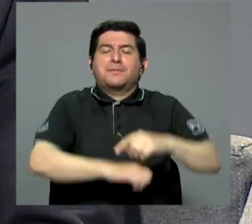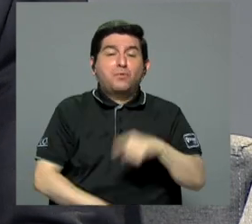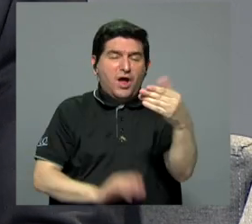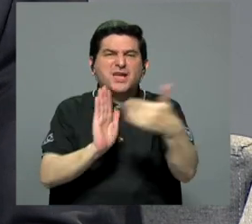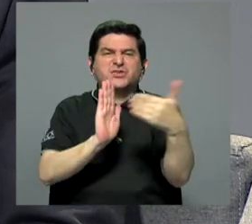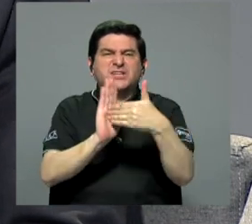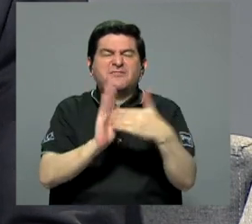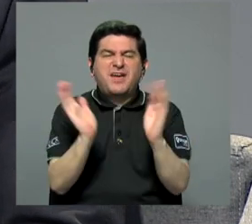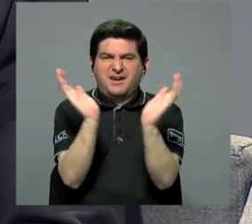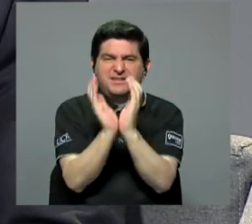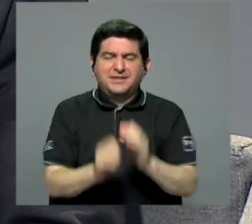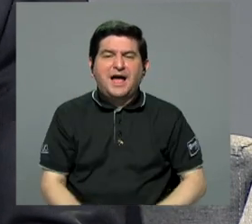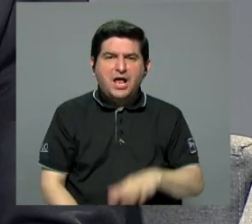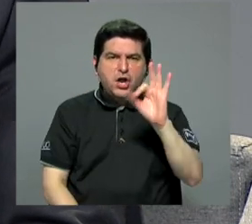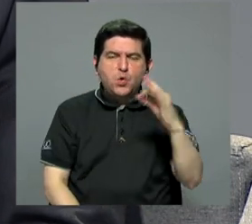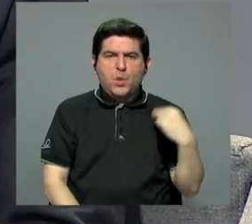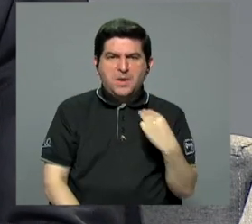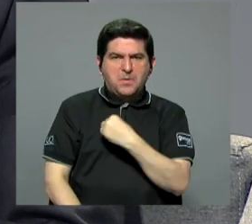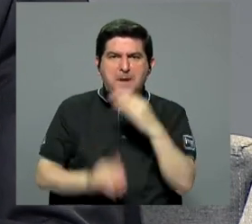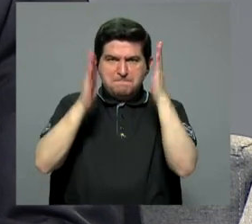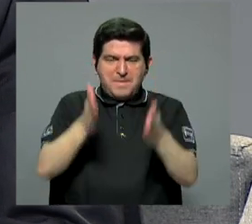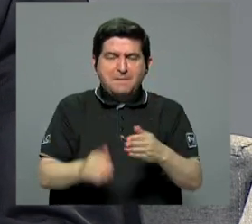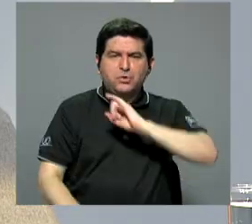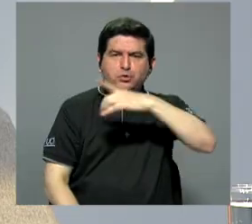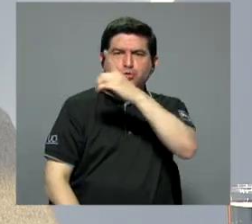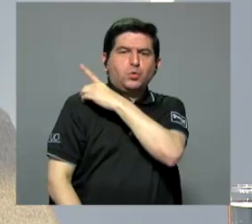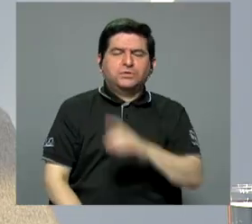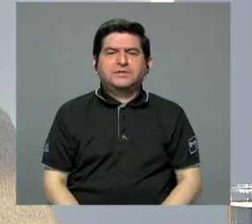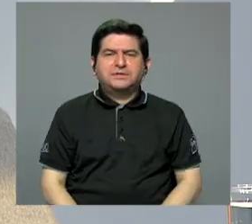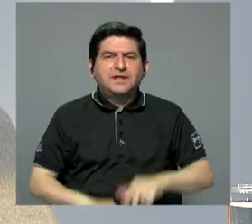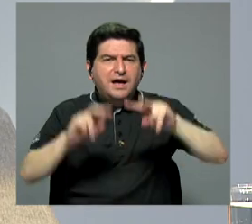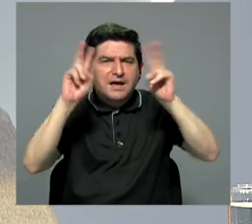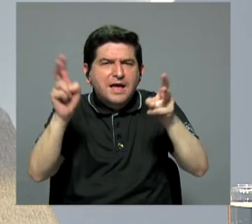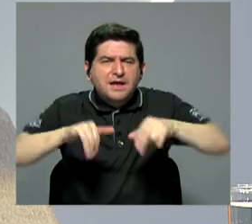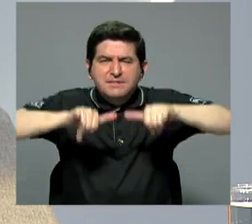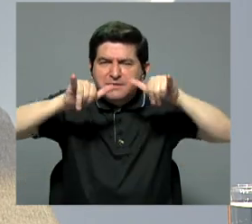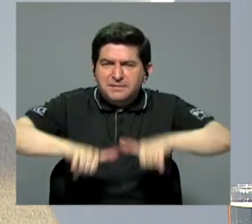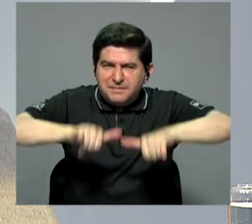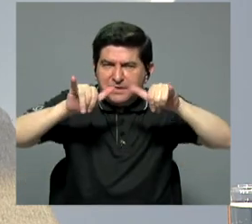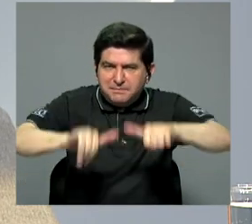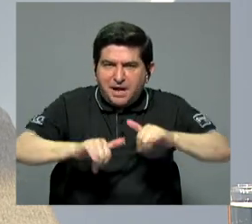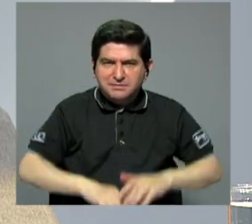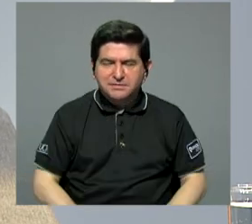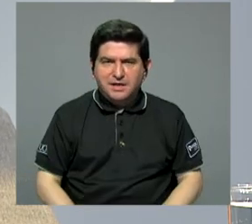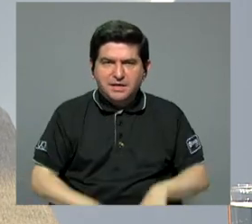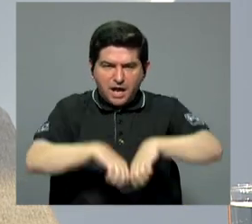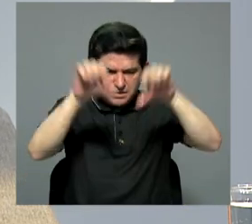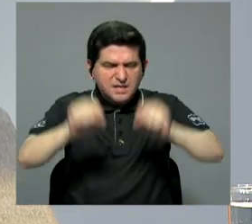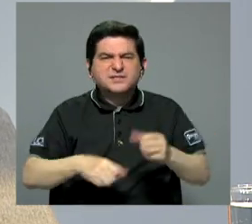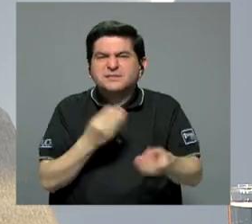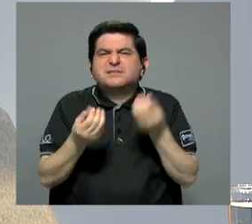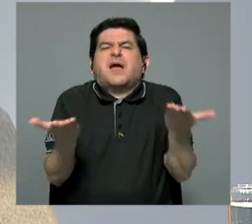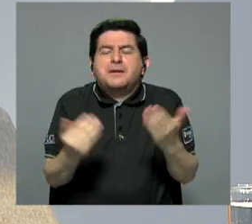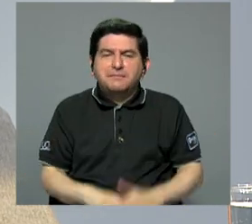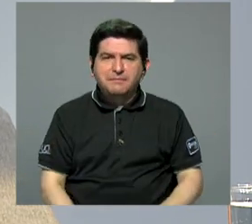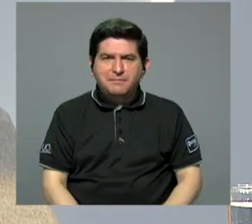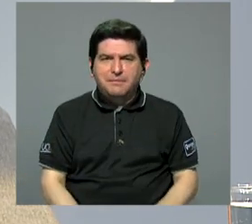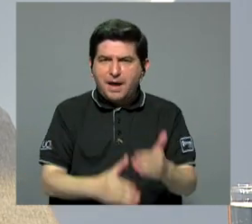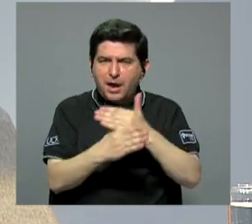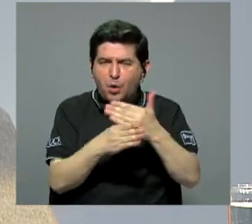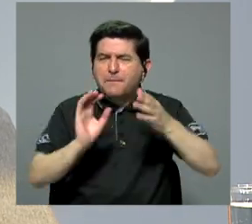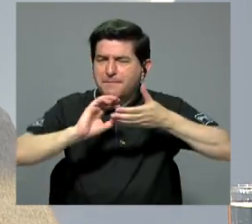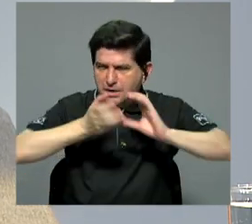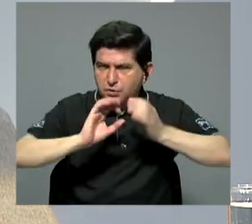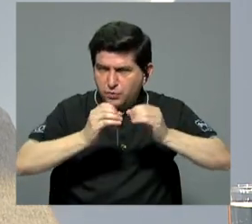tienen dañada la Caja del Seguro, los nueve directivos. ¿Qué haría usted para hablar en el tema de la sostenibilidad del régimen? Y quisiera compartir unos